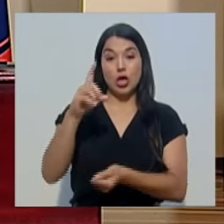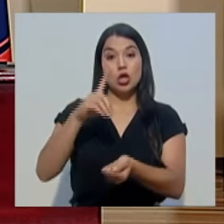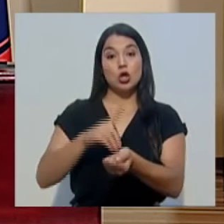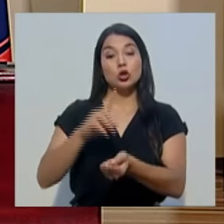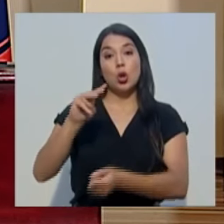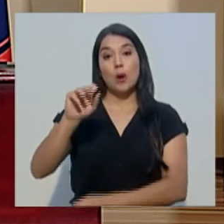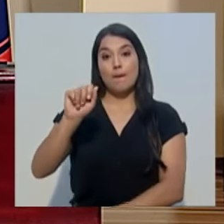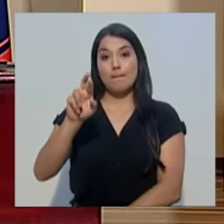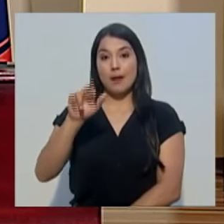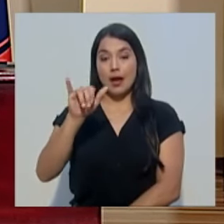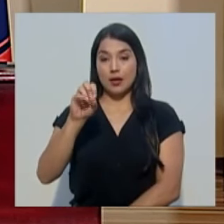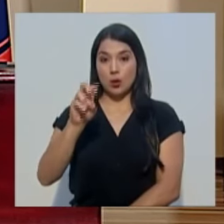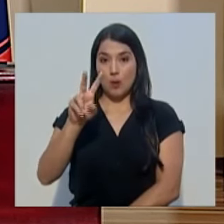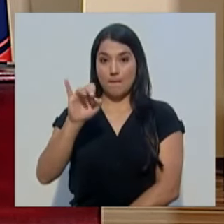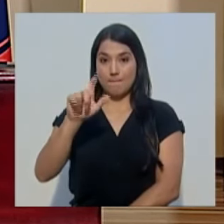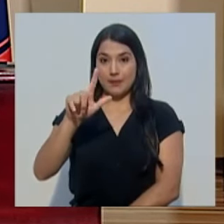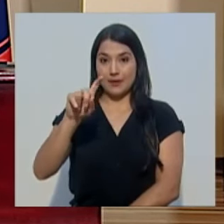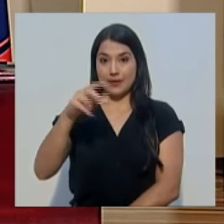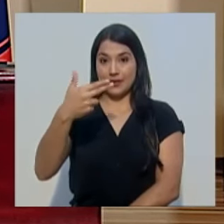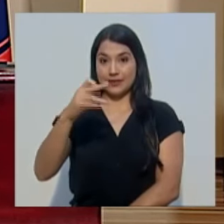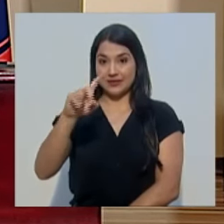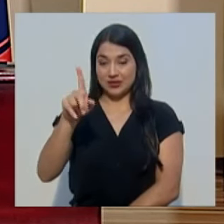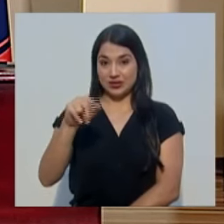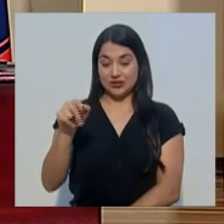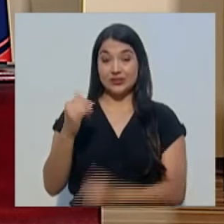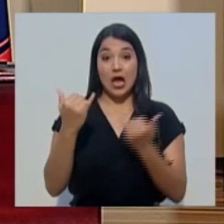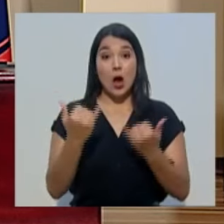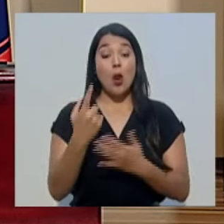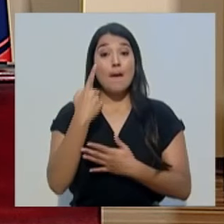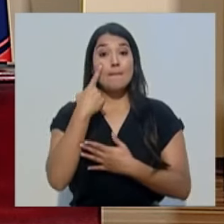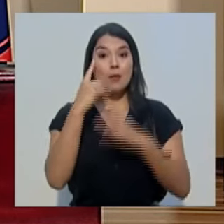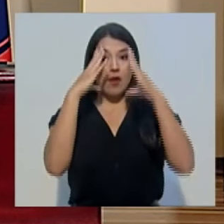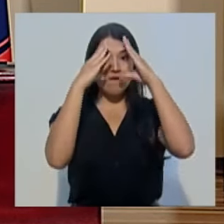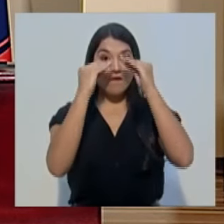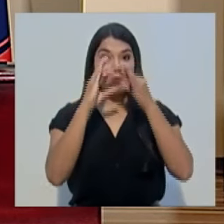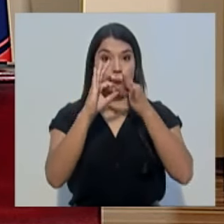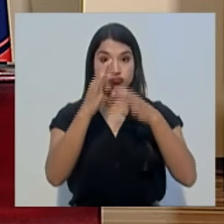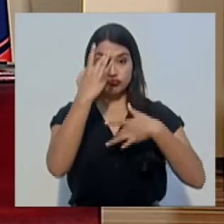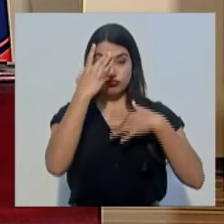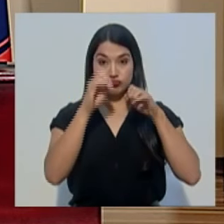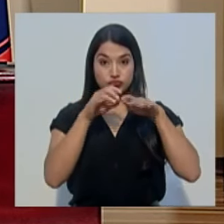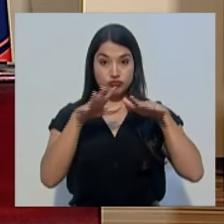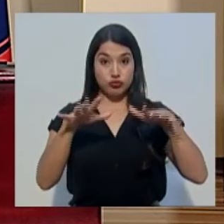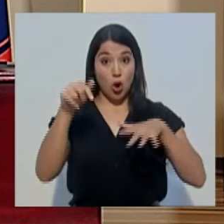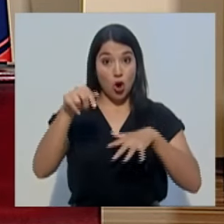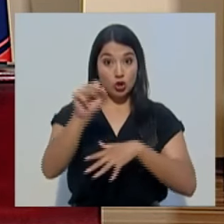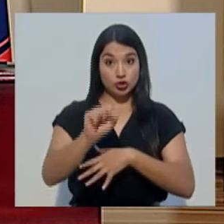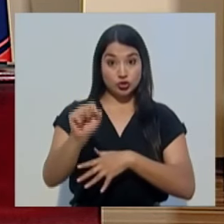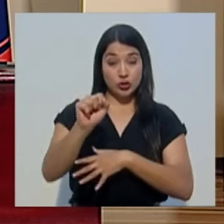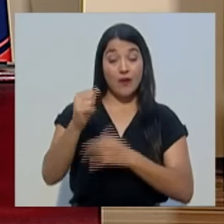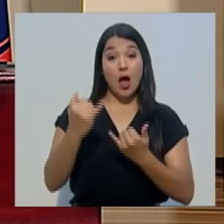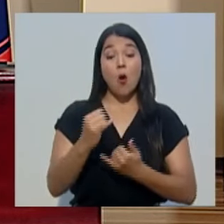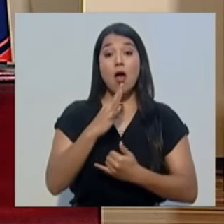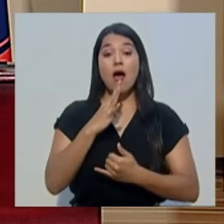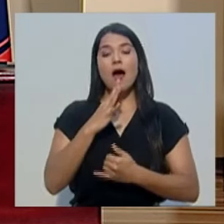observaremos el reporte epidemiológico para este sábado y veremos a la doctora Priscila Herrera,